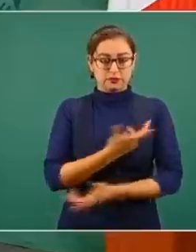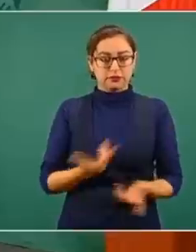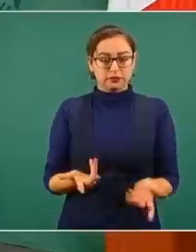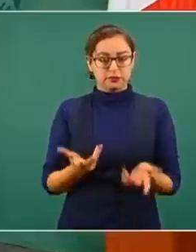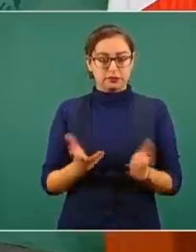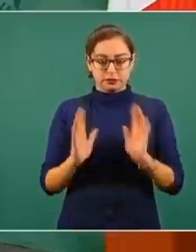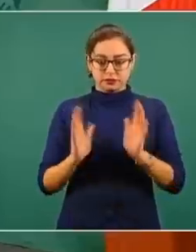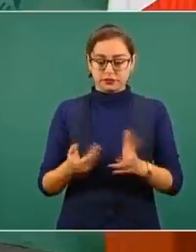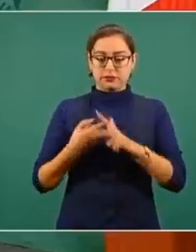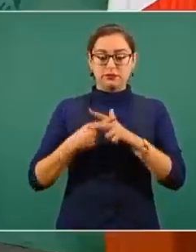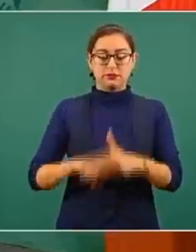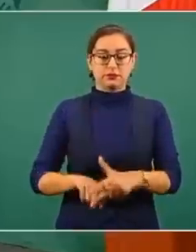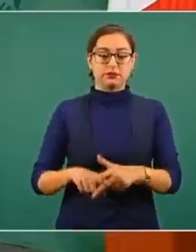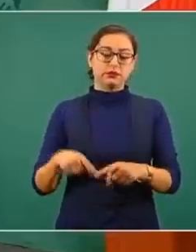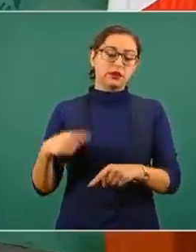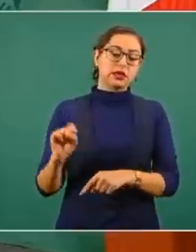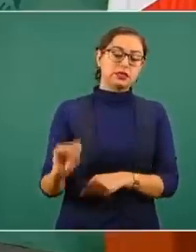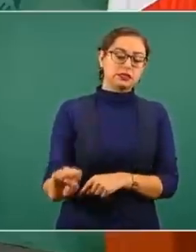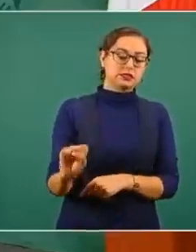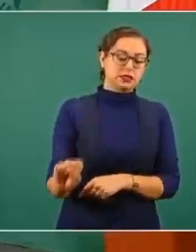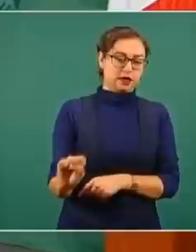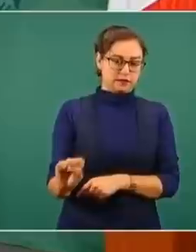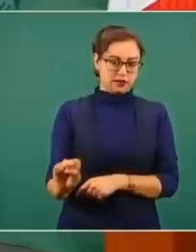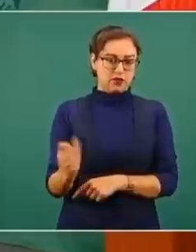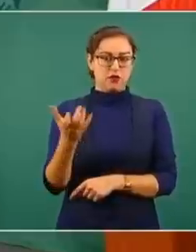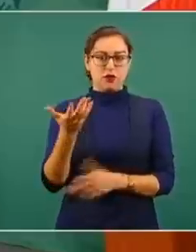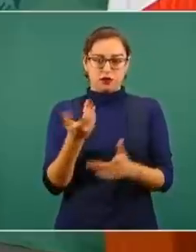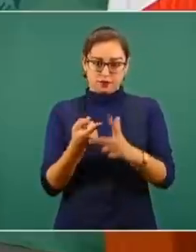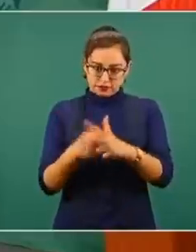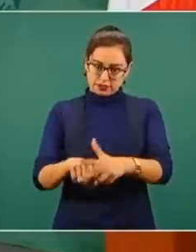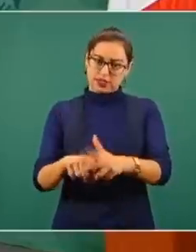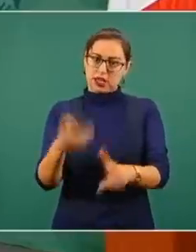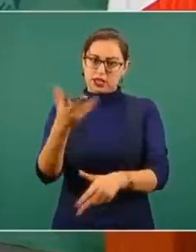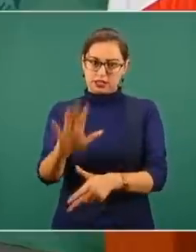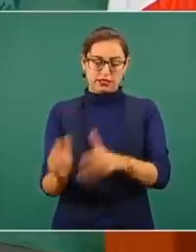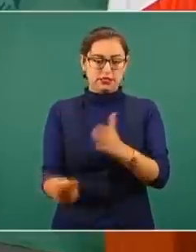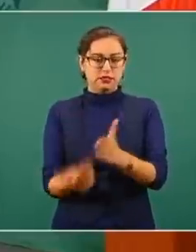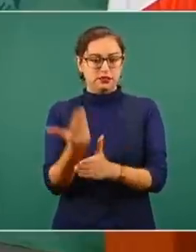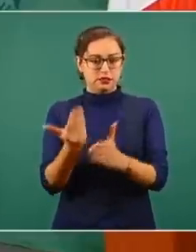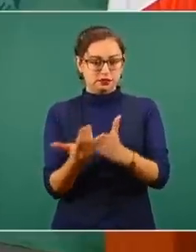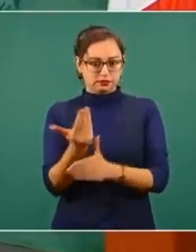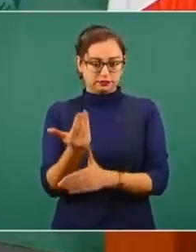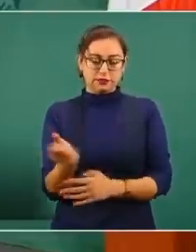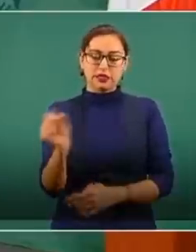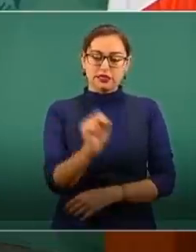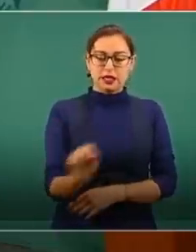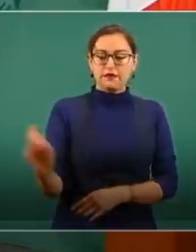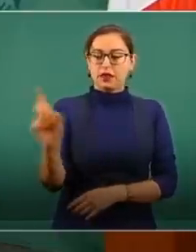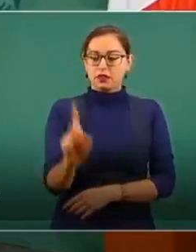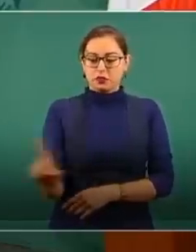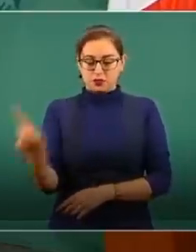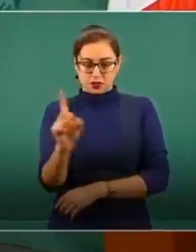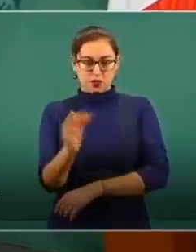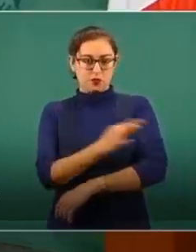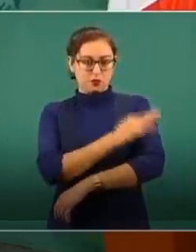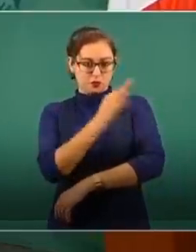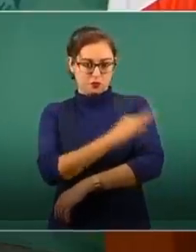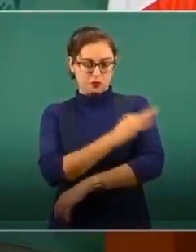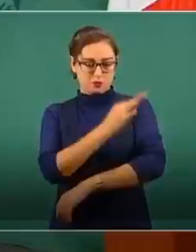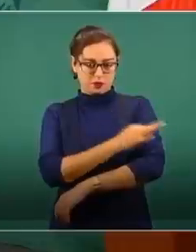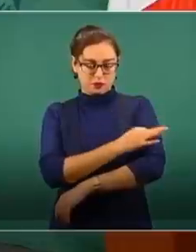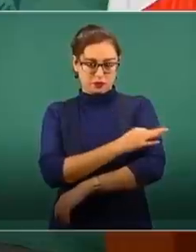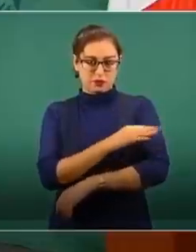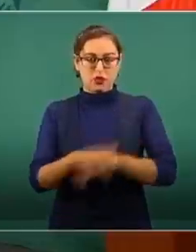inicio a las 10 de la mañana del día sábado. Y repito, será sábado y domingo en que se aplicarán estas